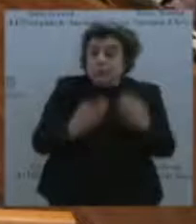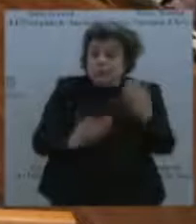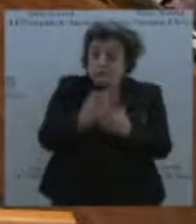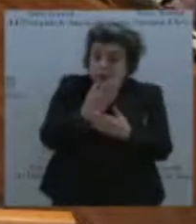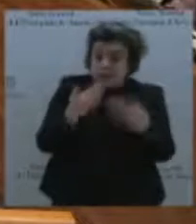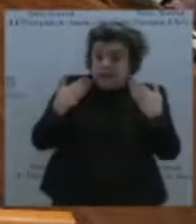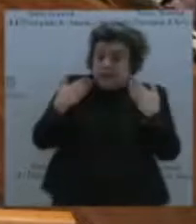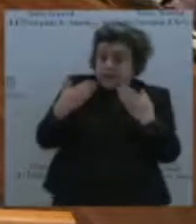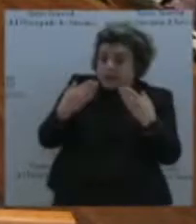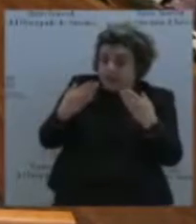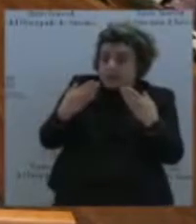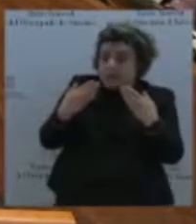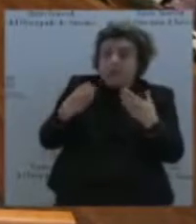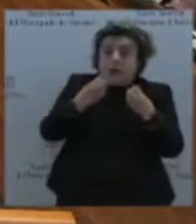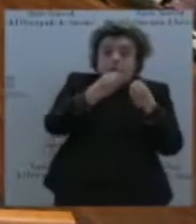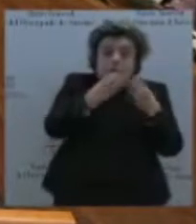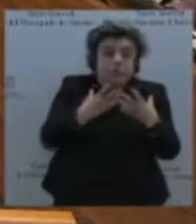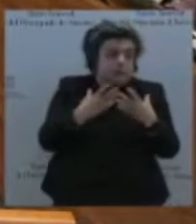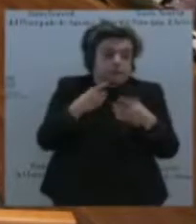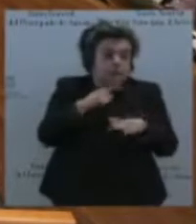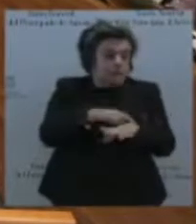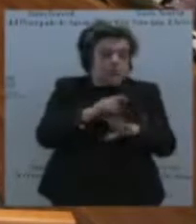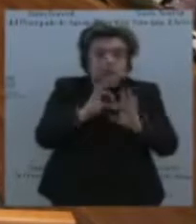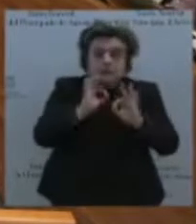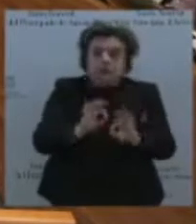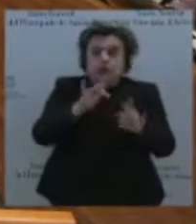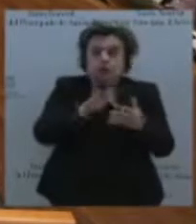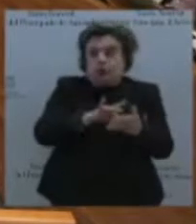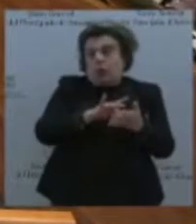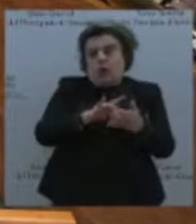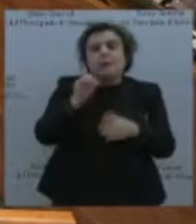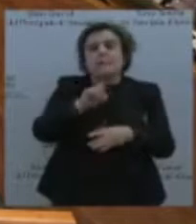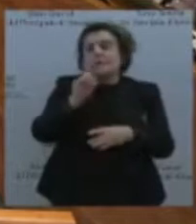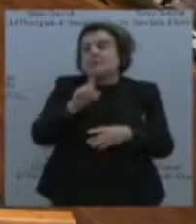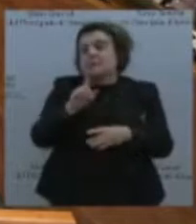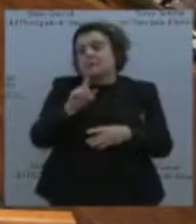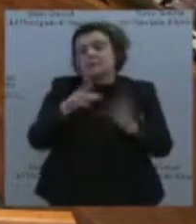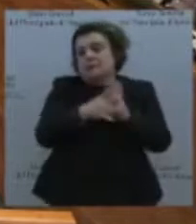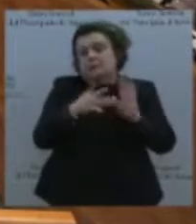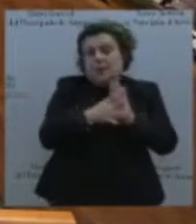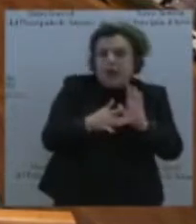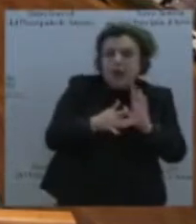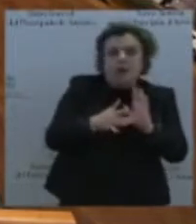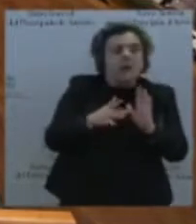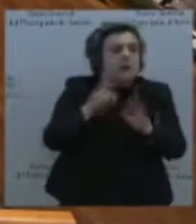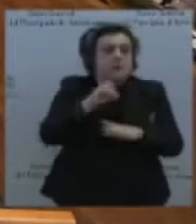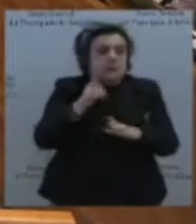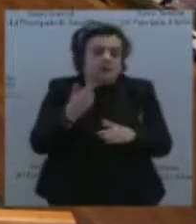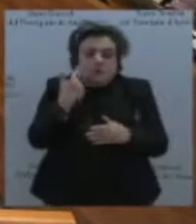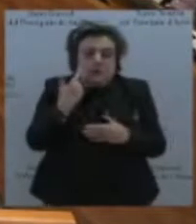Llega el momento de empezar a desmontar mentires y empezar a desmontar bulos y poner las cosas encima de la mesa. Antes de